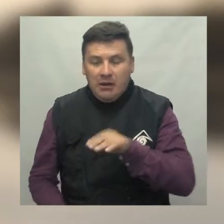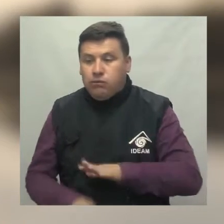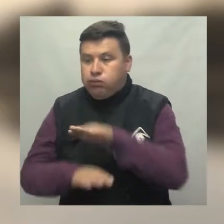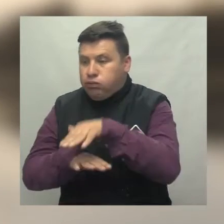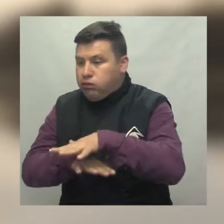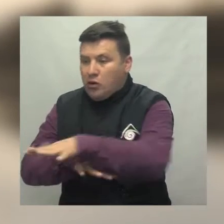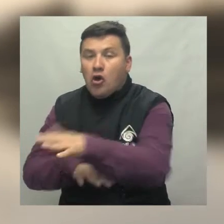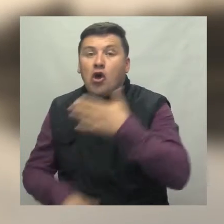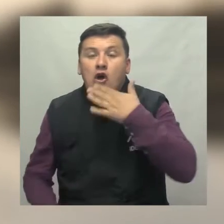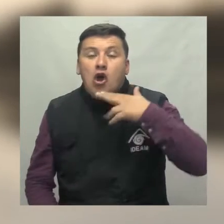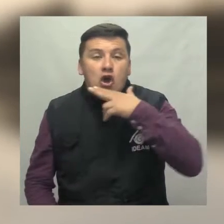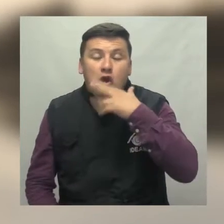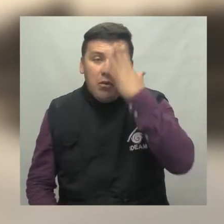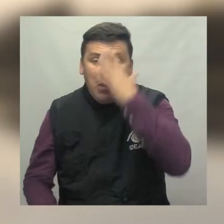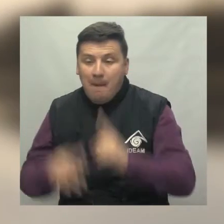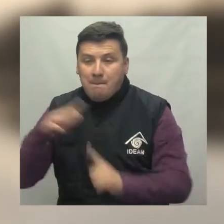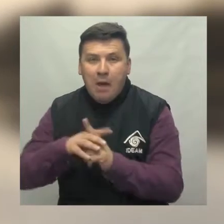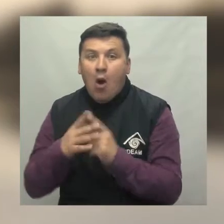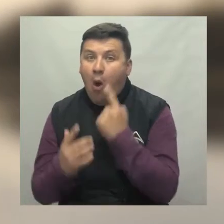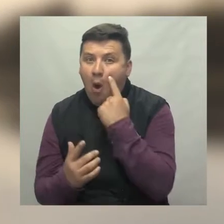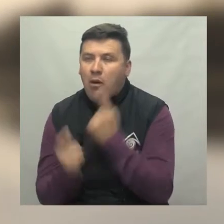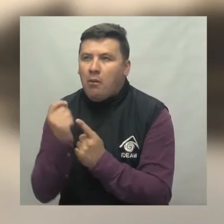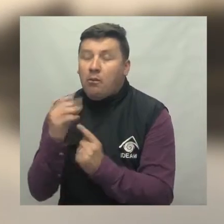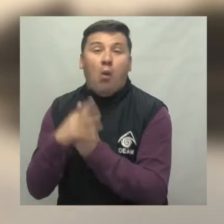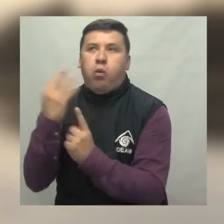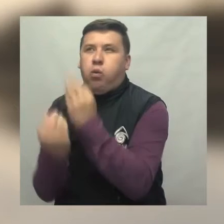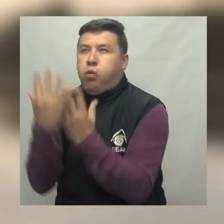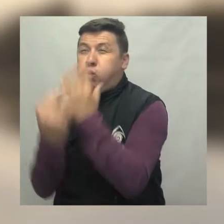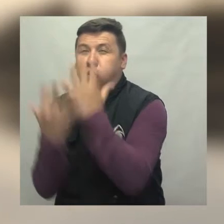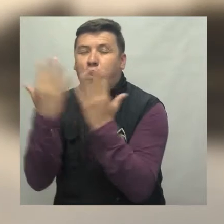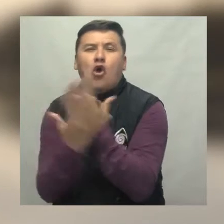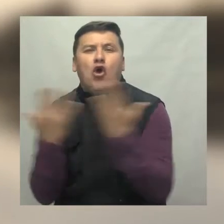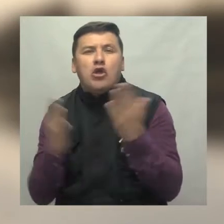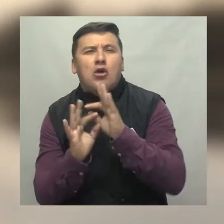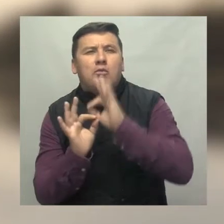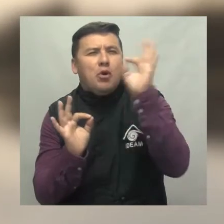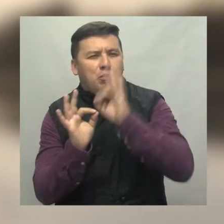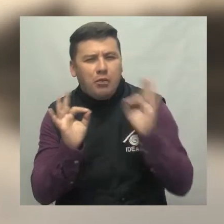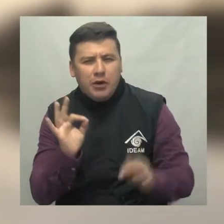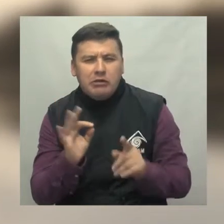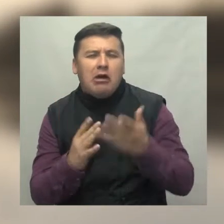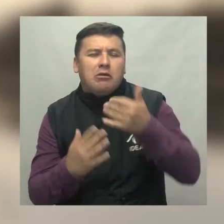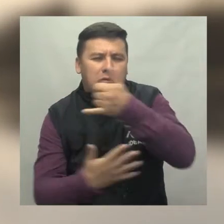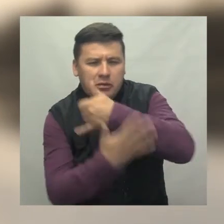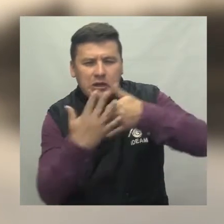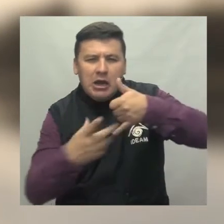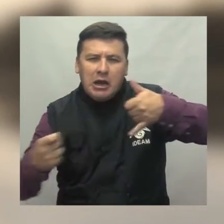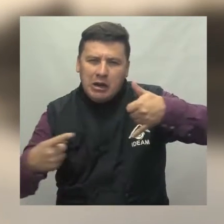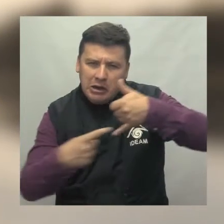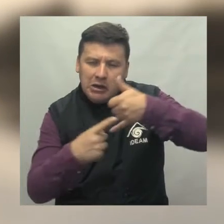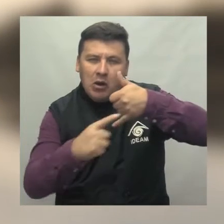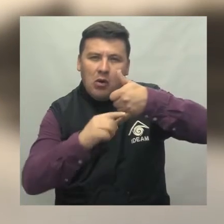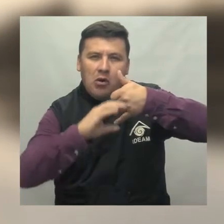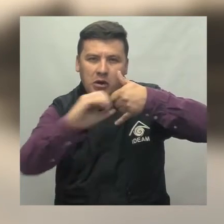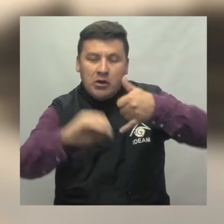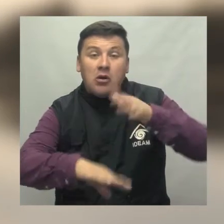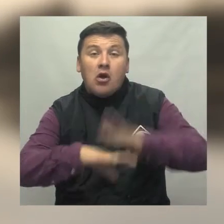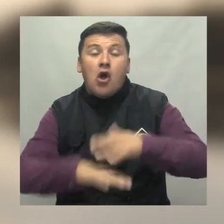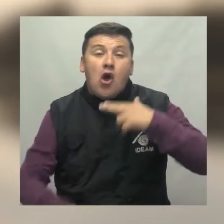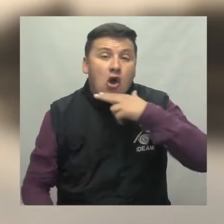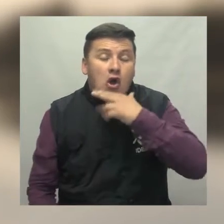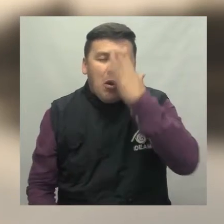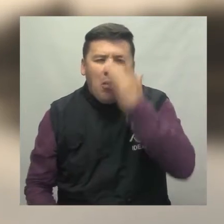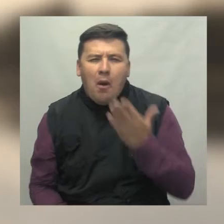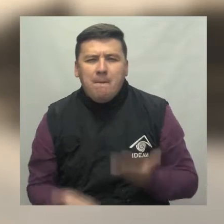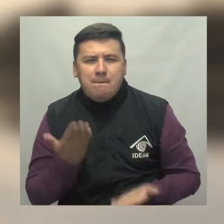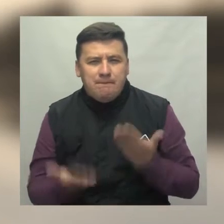Alerta roja por alta amenaza de incendios forestales en algunos municipios de las regiones del Caribe, la Amazonía y la Orinoquía. Alerta roja por